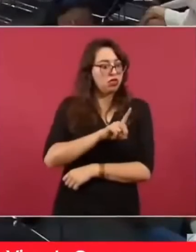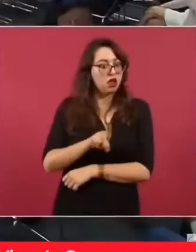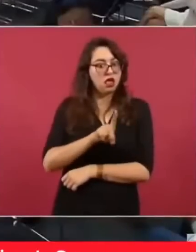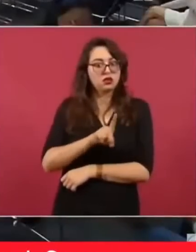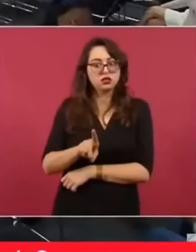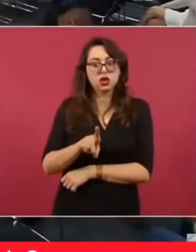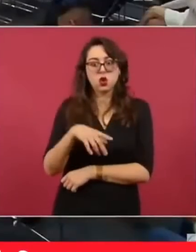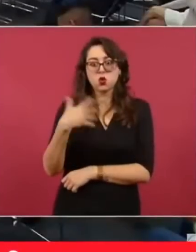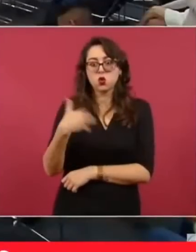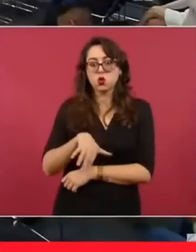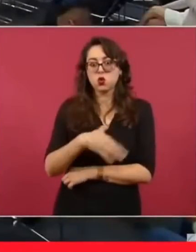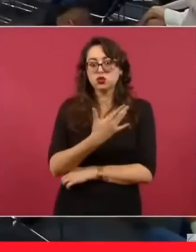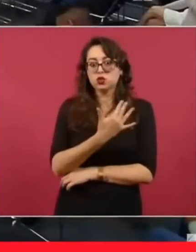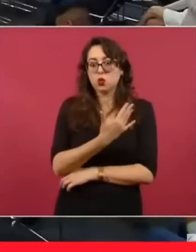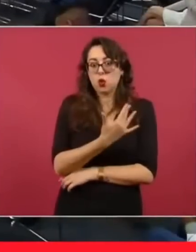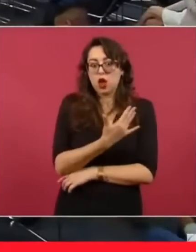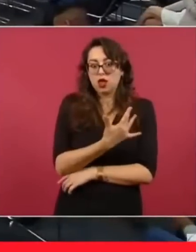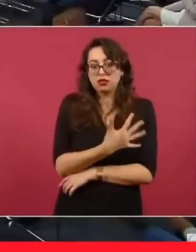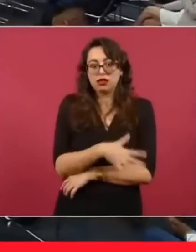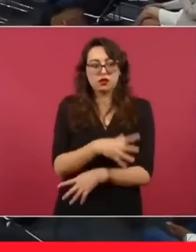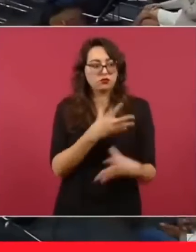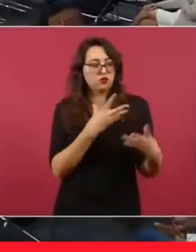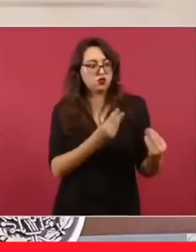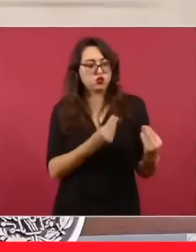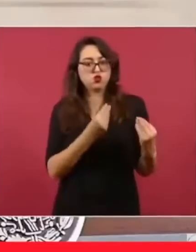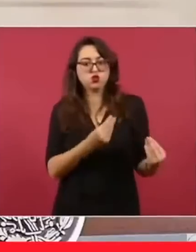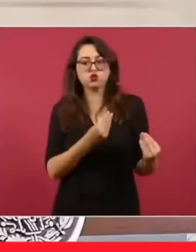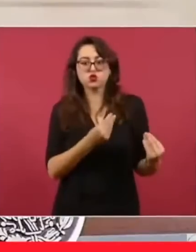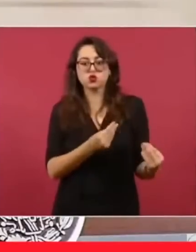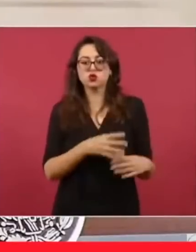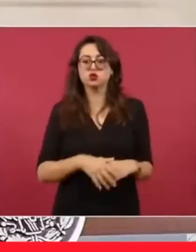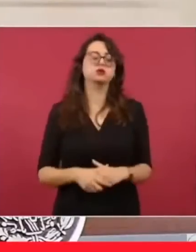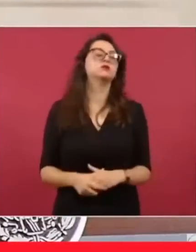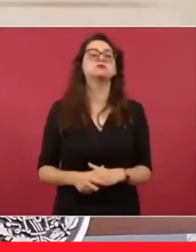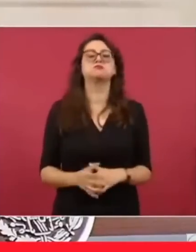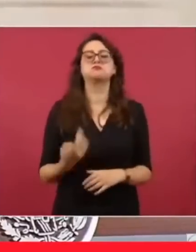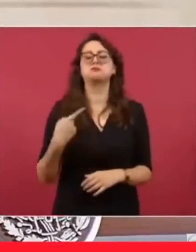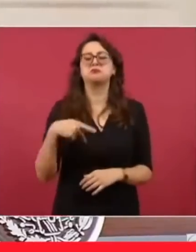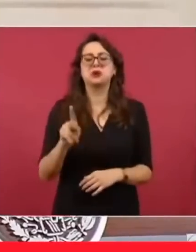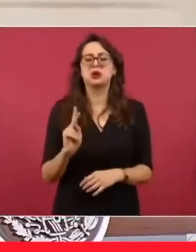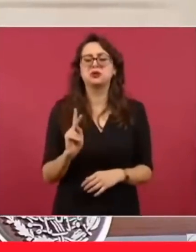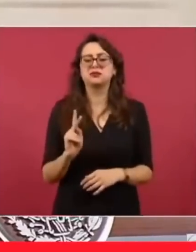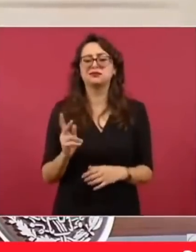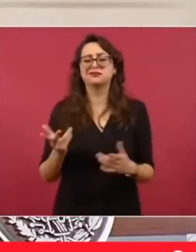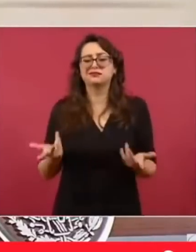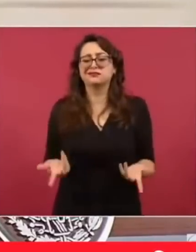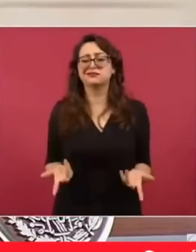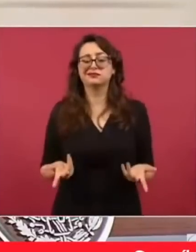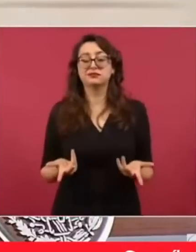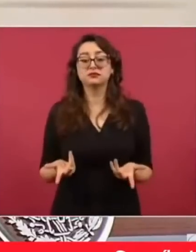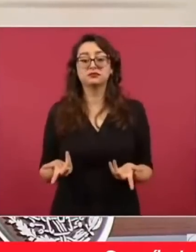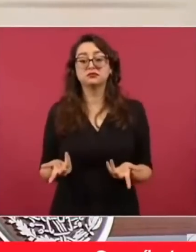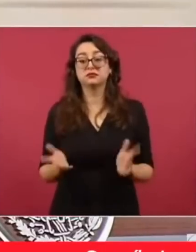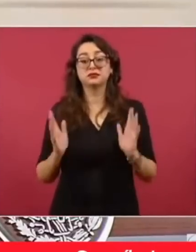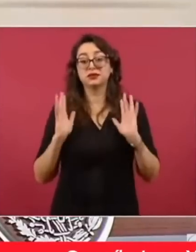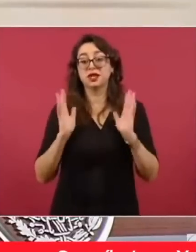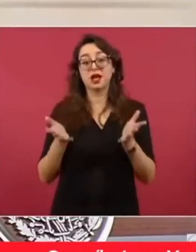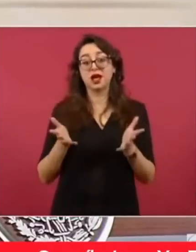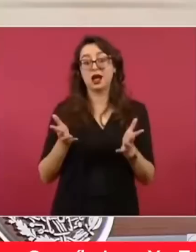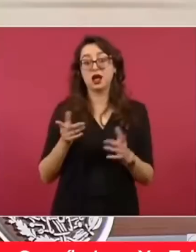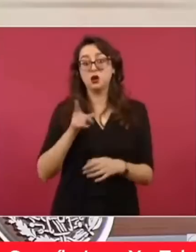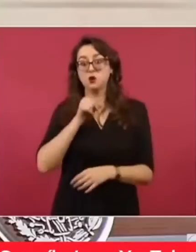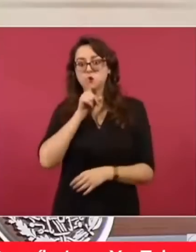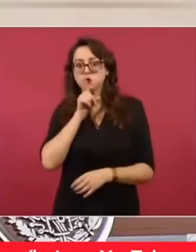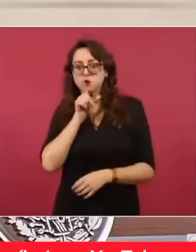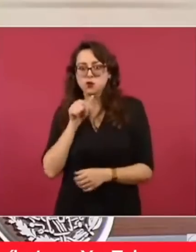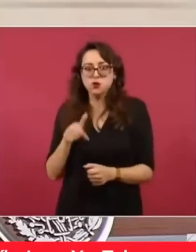lista. Pero todo, pues como ya no hay tapados, porque